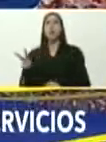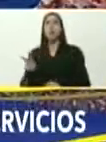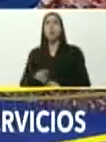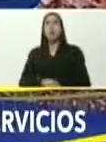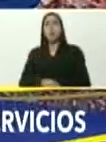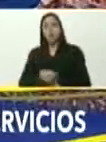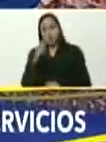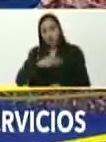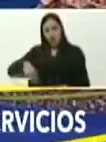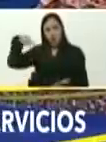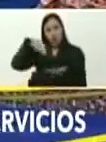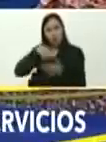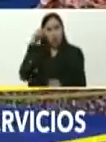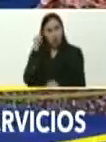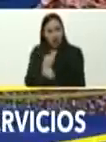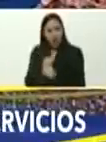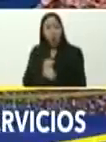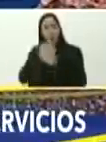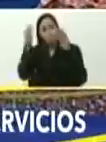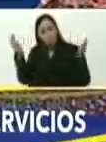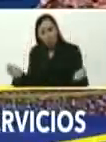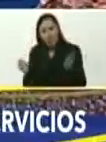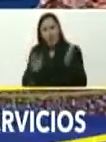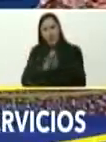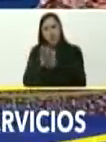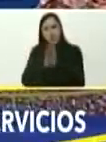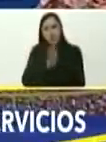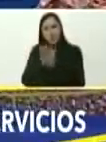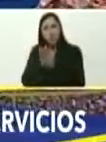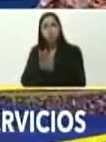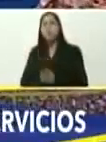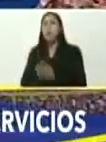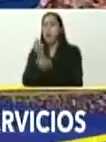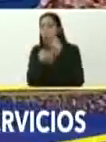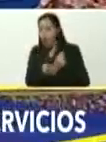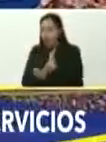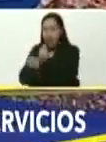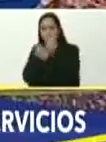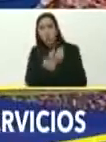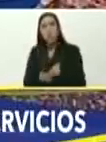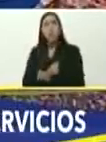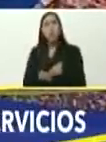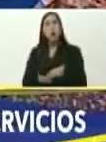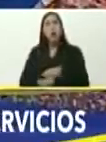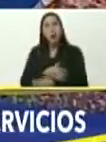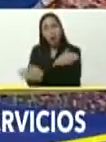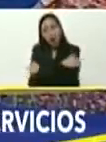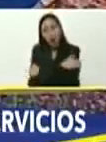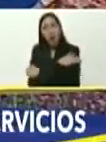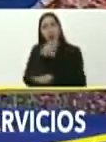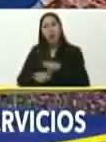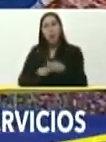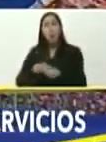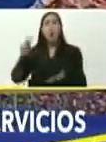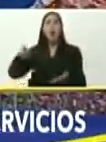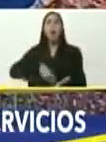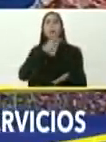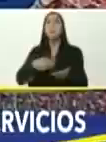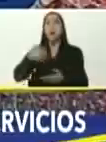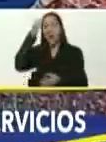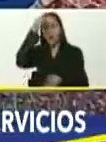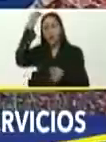levanta con trabajo, con emprendimiento, con amor, con alegría, con baile, con fe, con